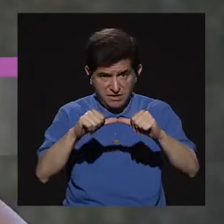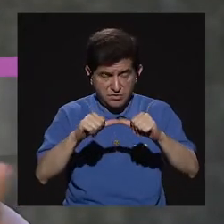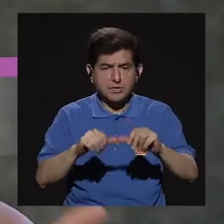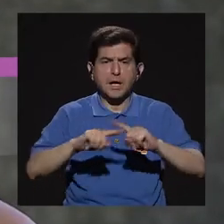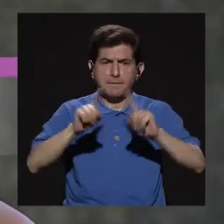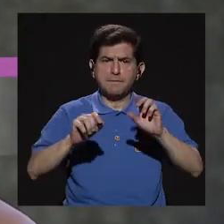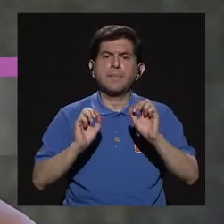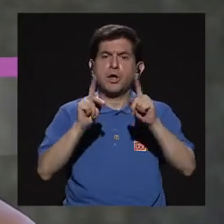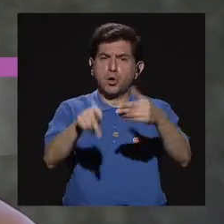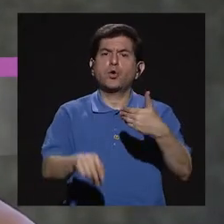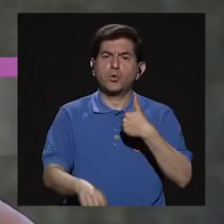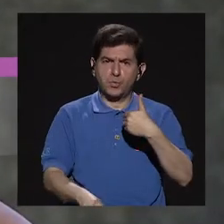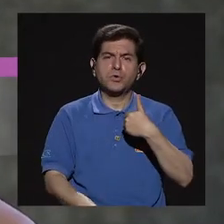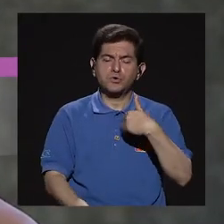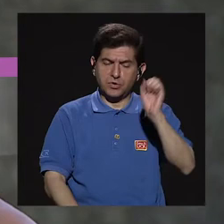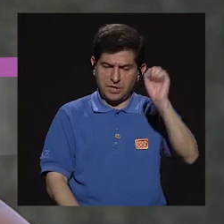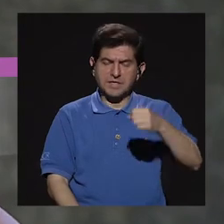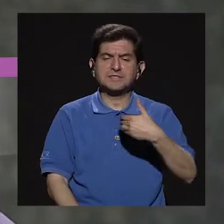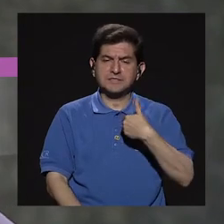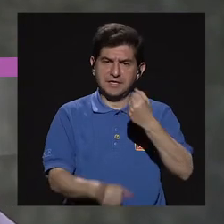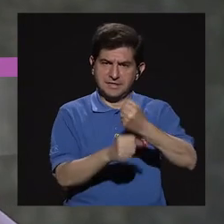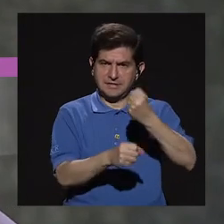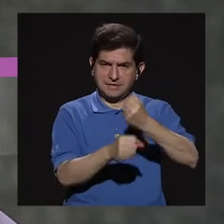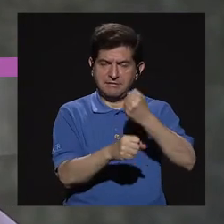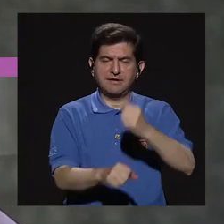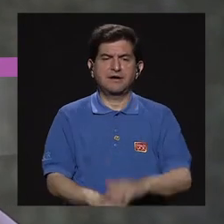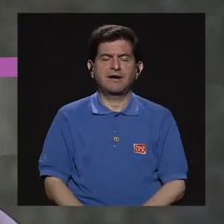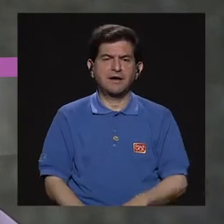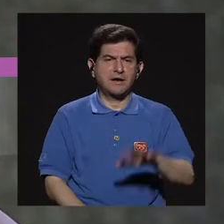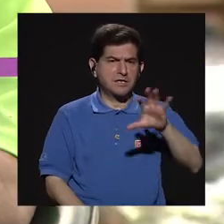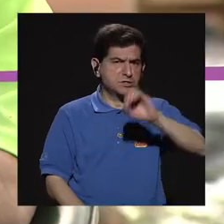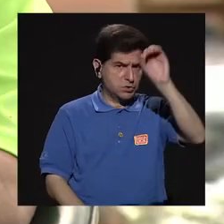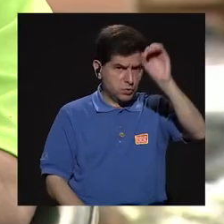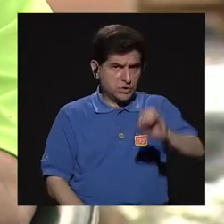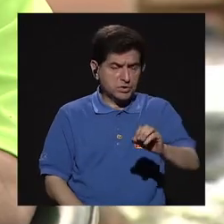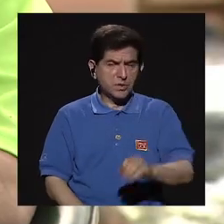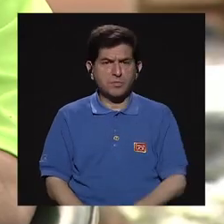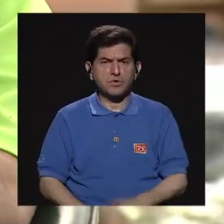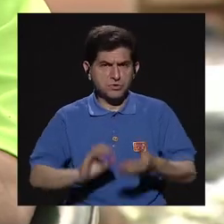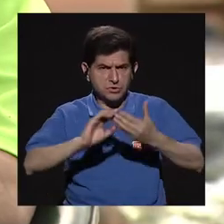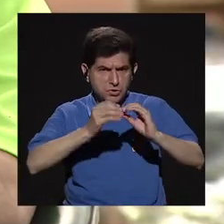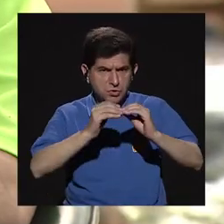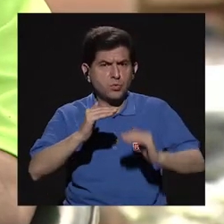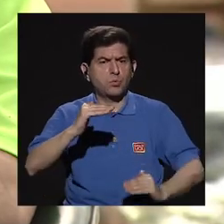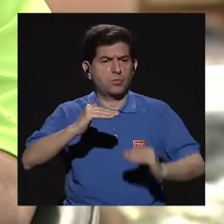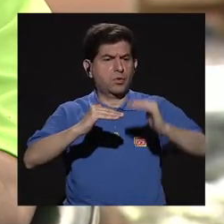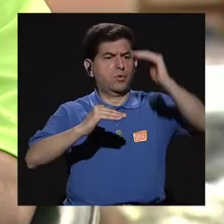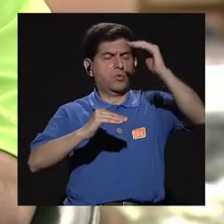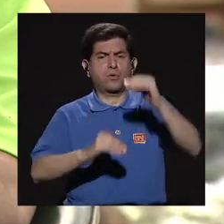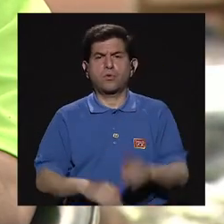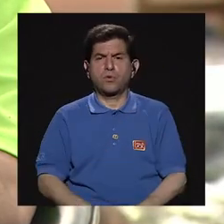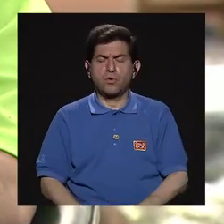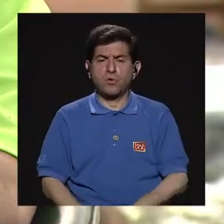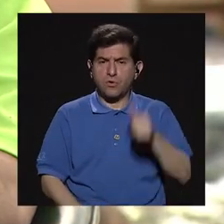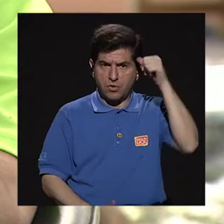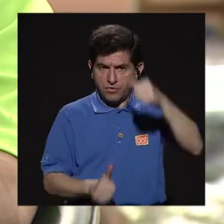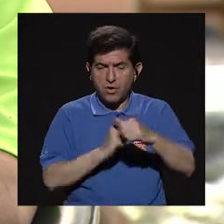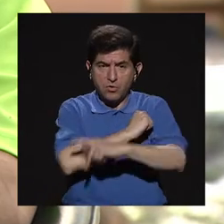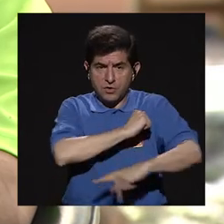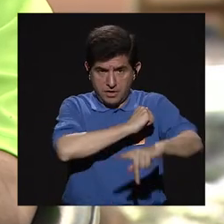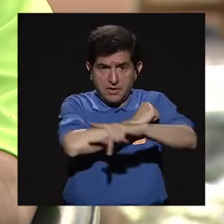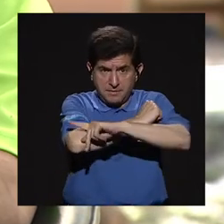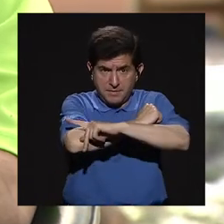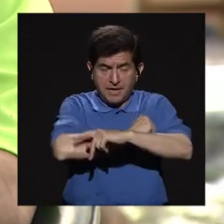se les han abierto puertas de oportunidades laborales, ¿verdad? pero el 50% es una cifra muy alta, tomando en cuenta que es un país